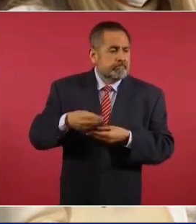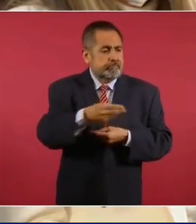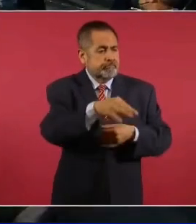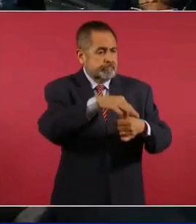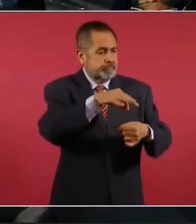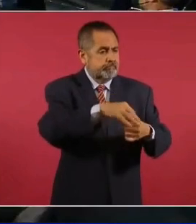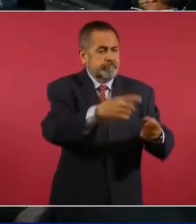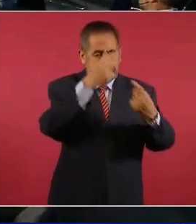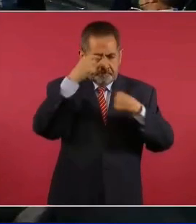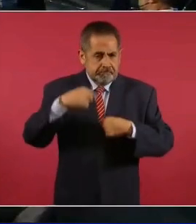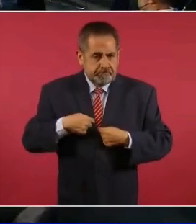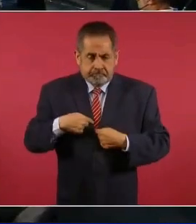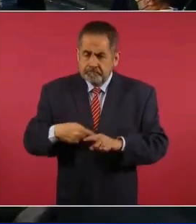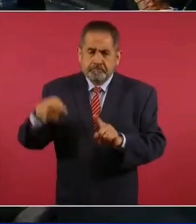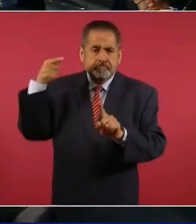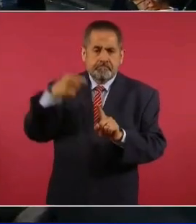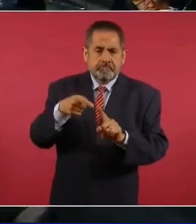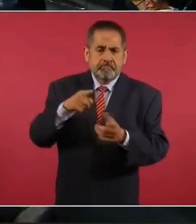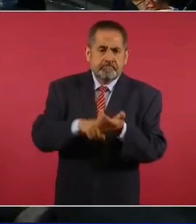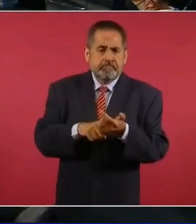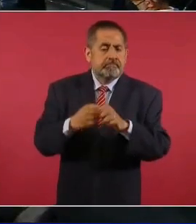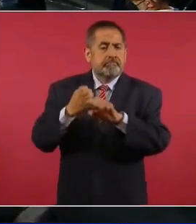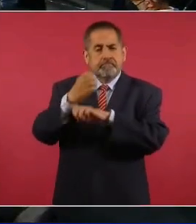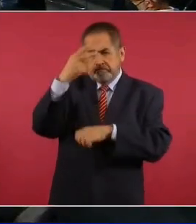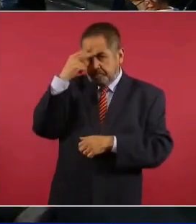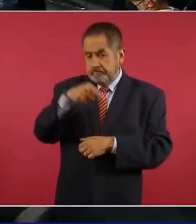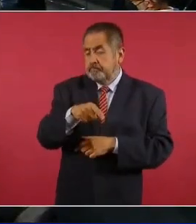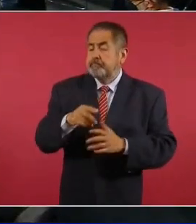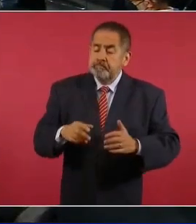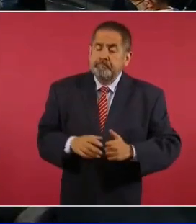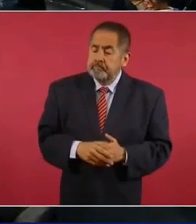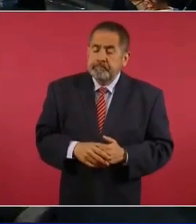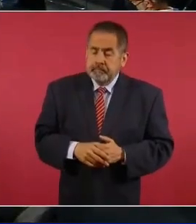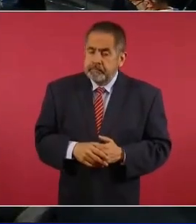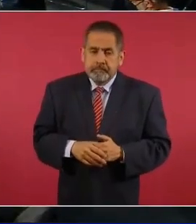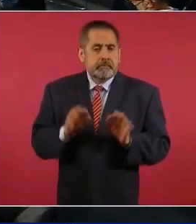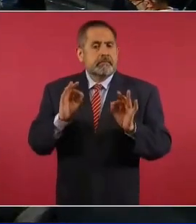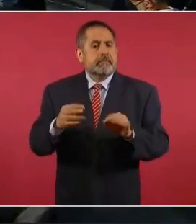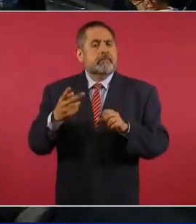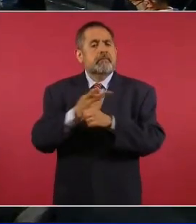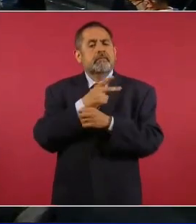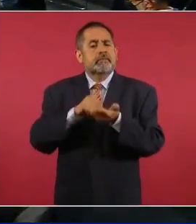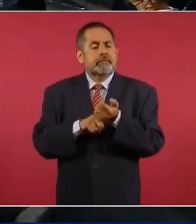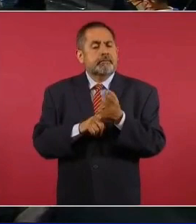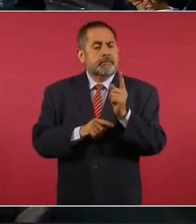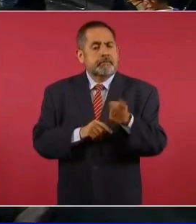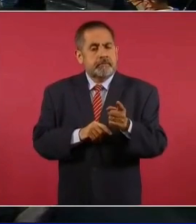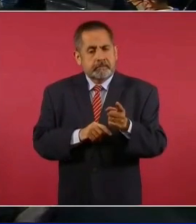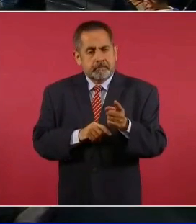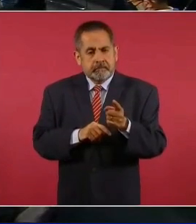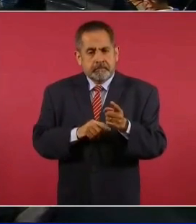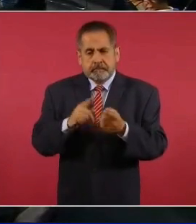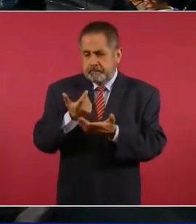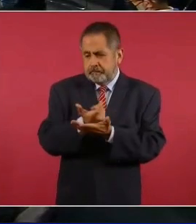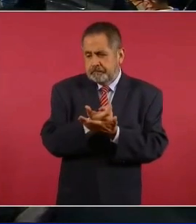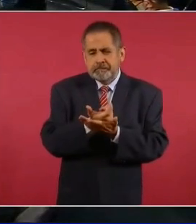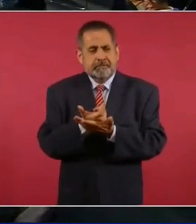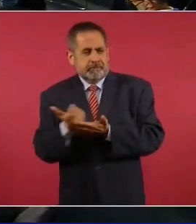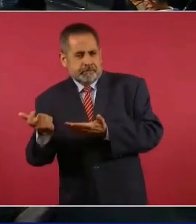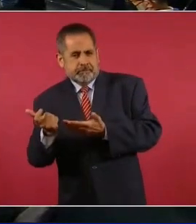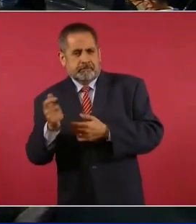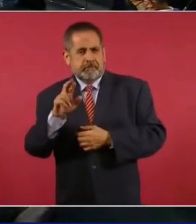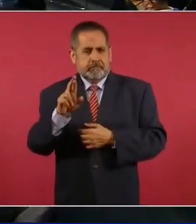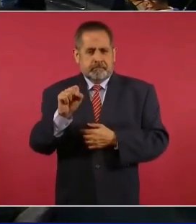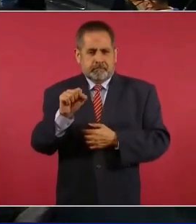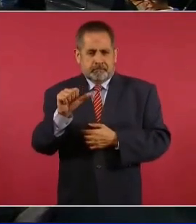estoy hablando específicamente del caso del Estado de México, donde en el ejercicio principalmente del salario rosa en sus